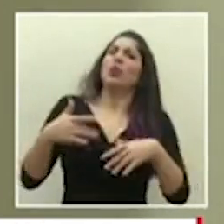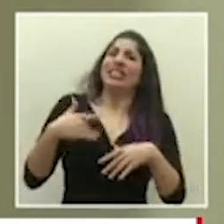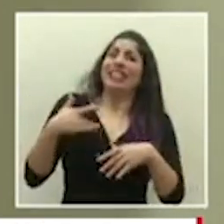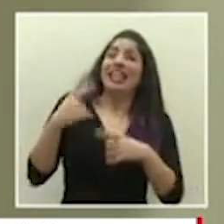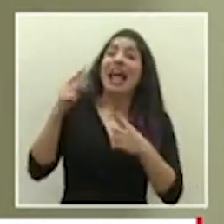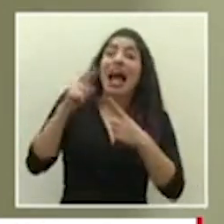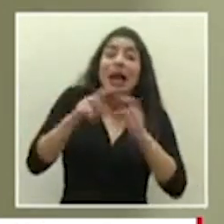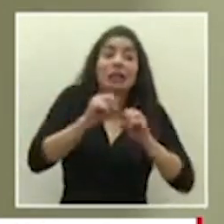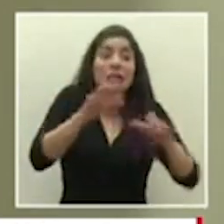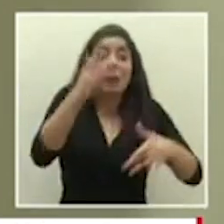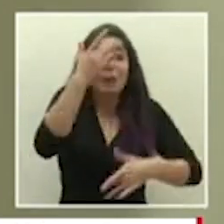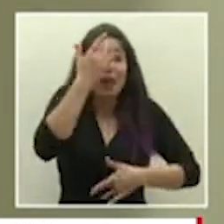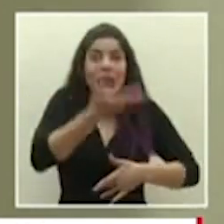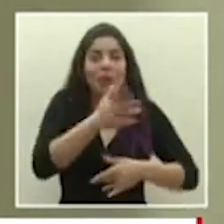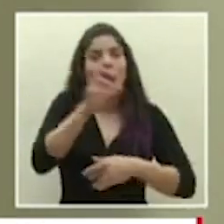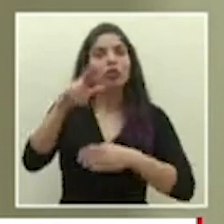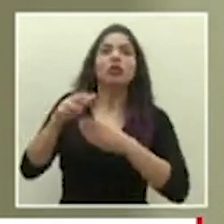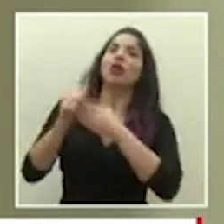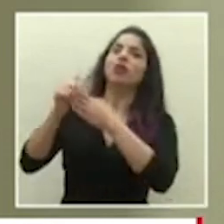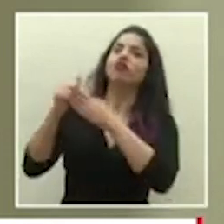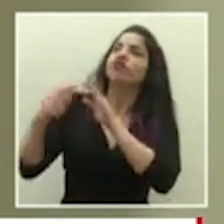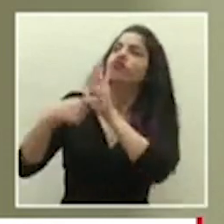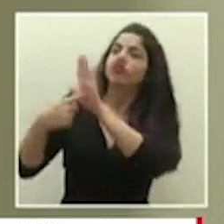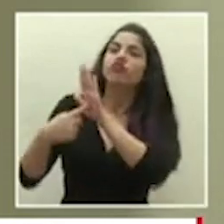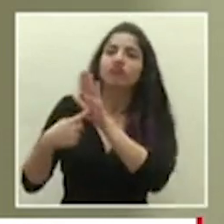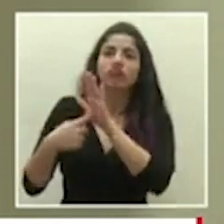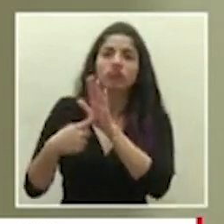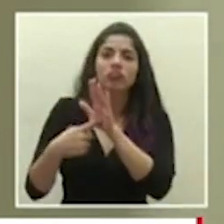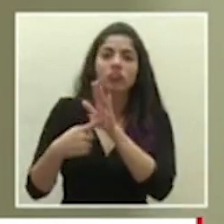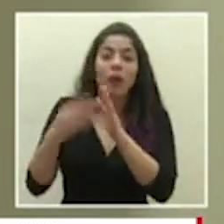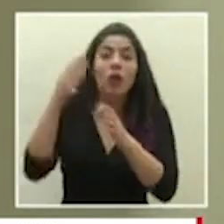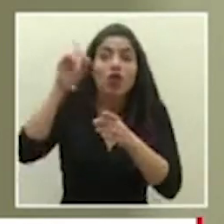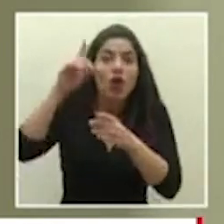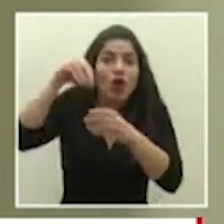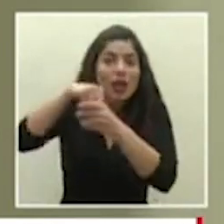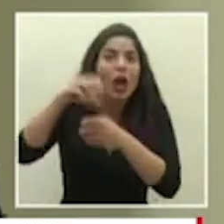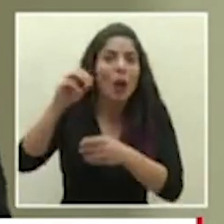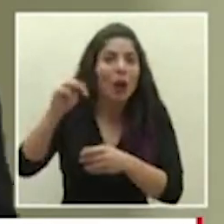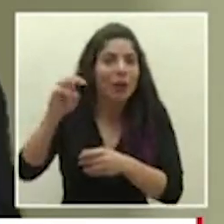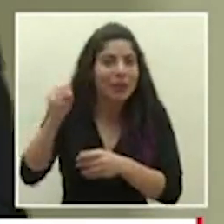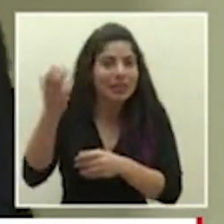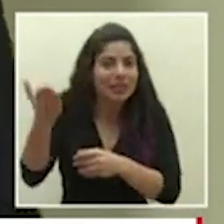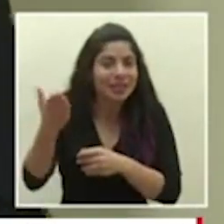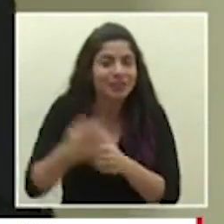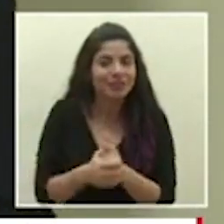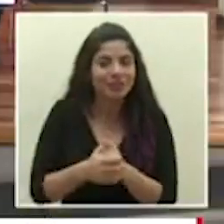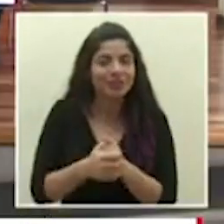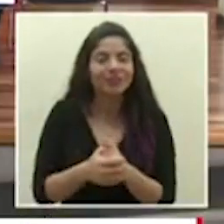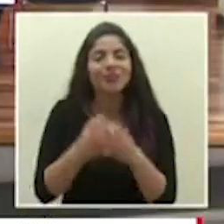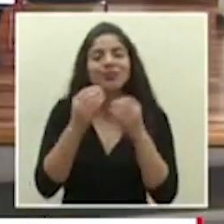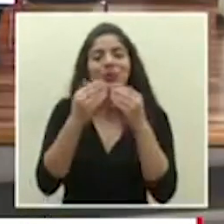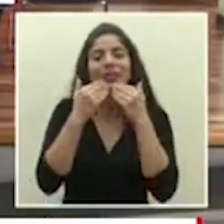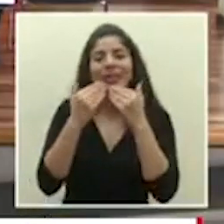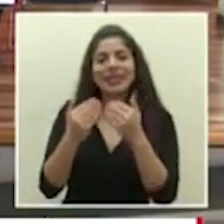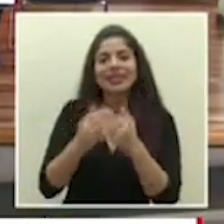pandemia como la que estamos viviendo verdad en justamente en la oms muchas gracias